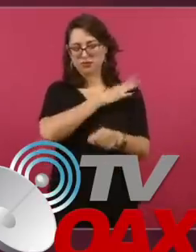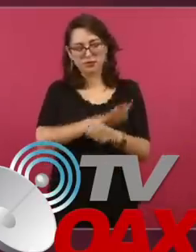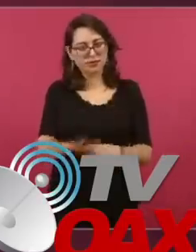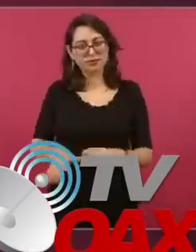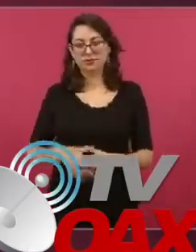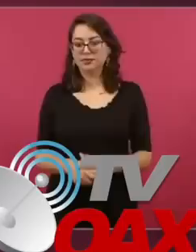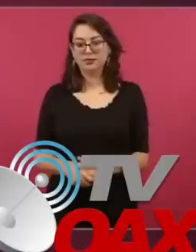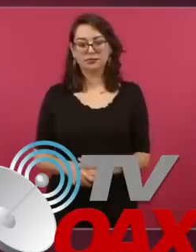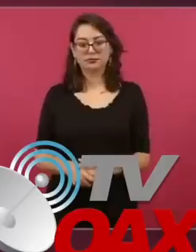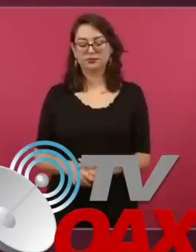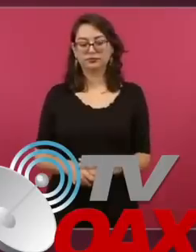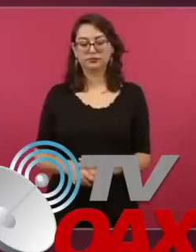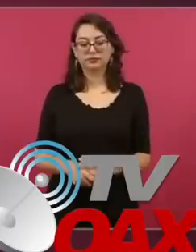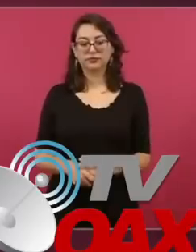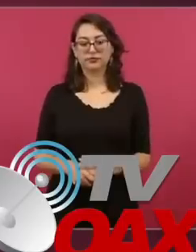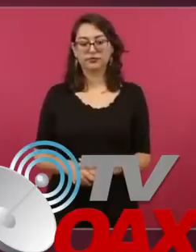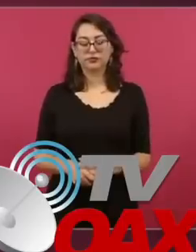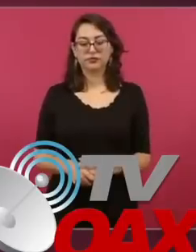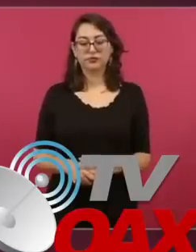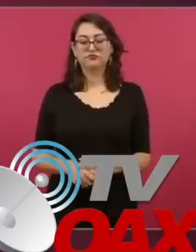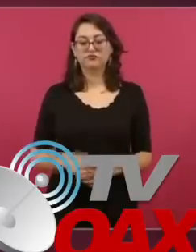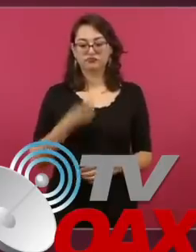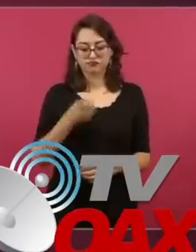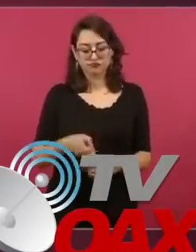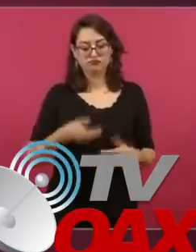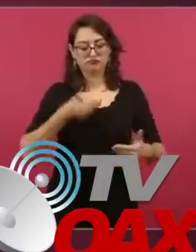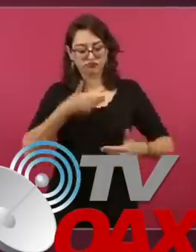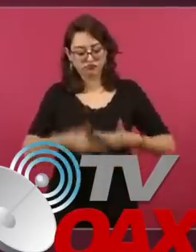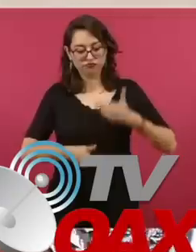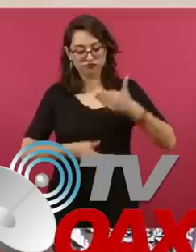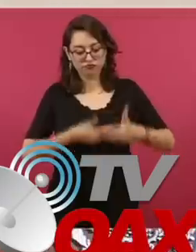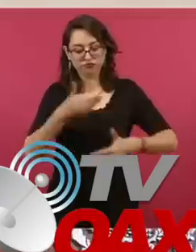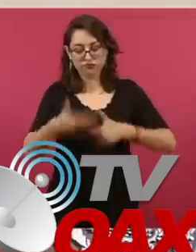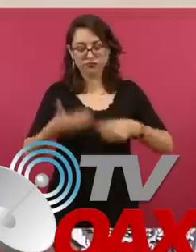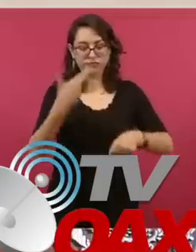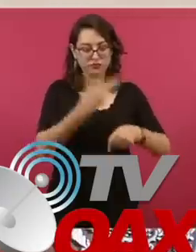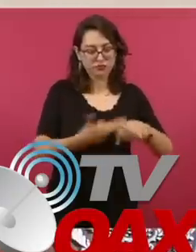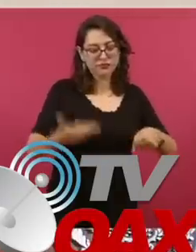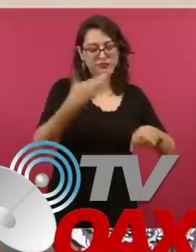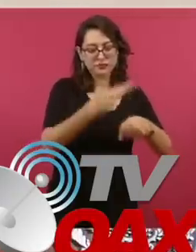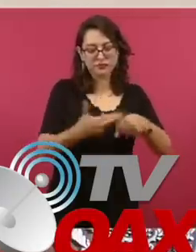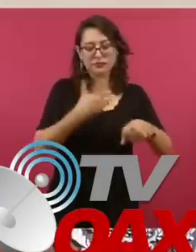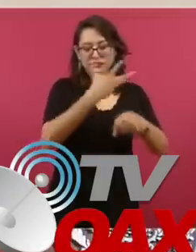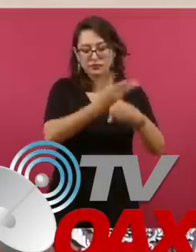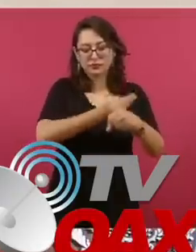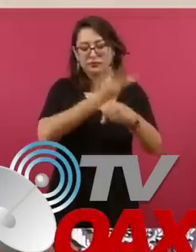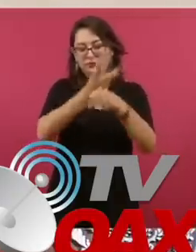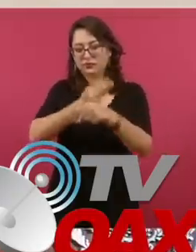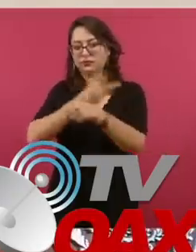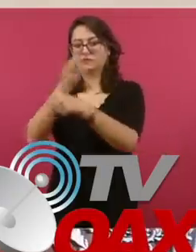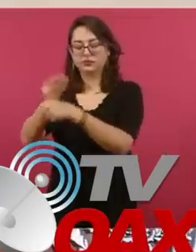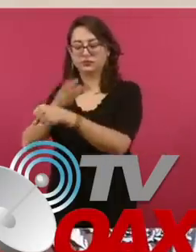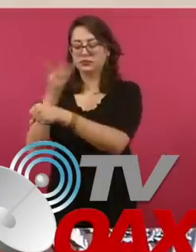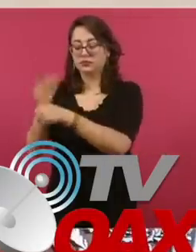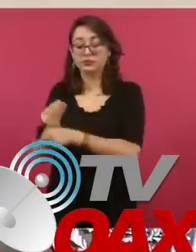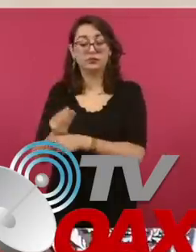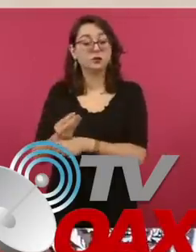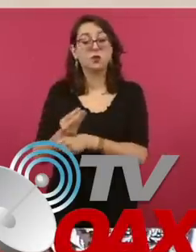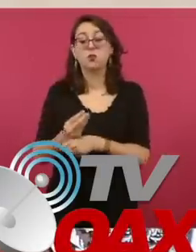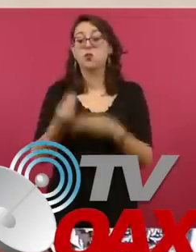Ese plan todavía no concluye Pero sí vamos a dejar muchísimas reservas